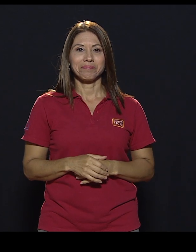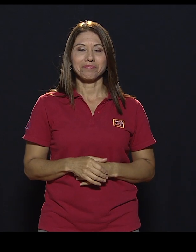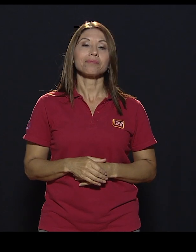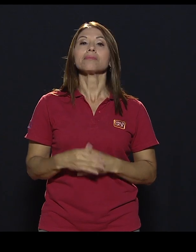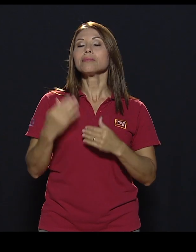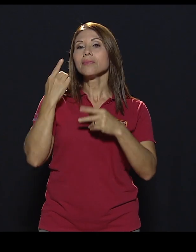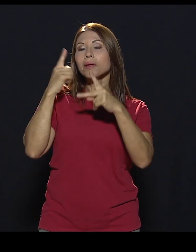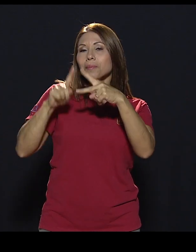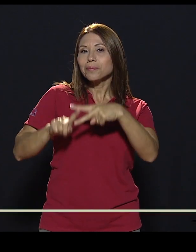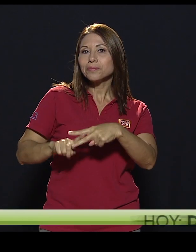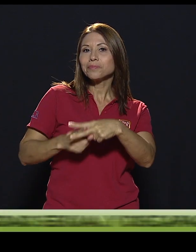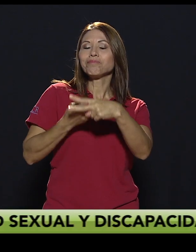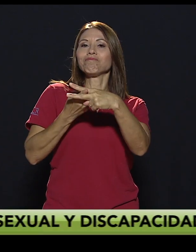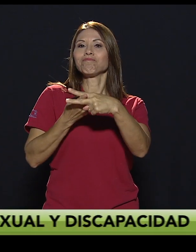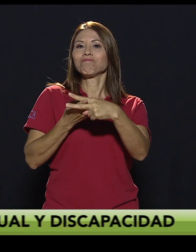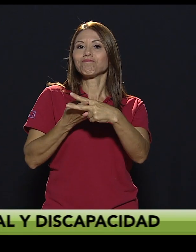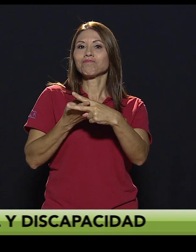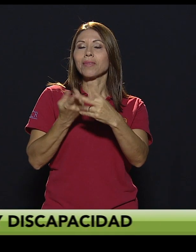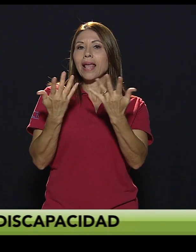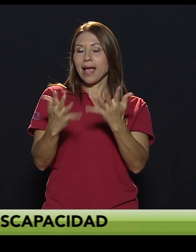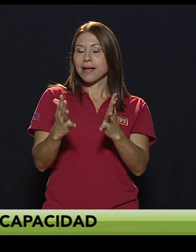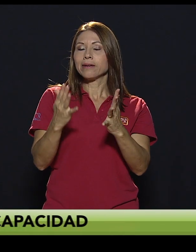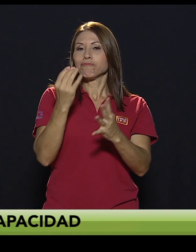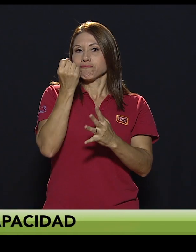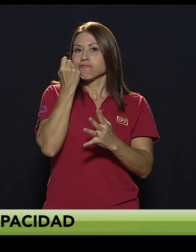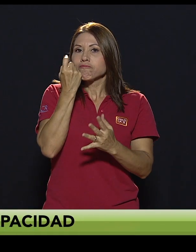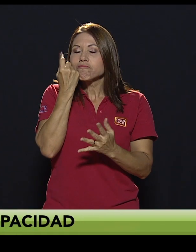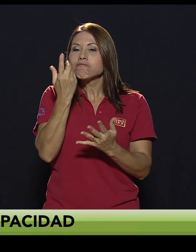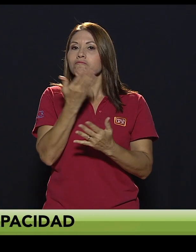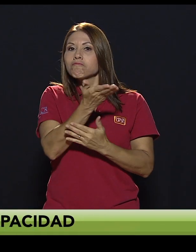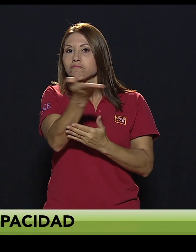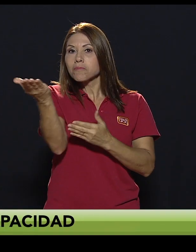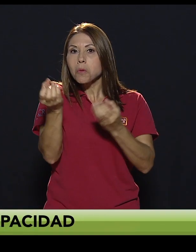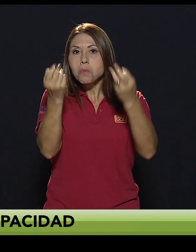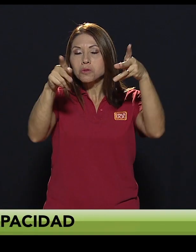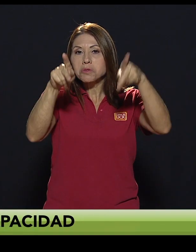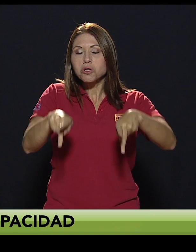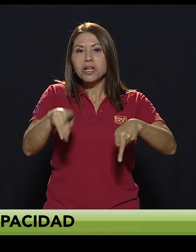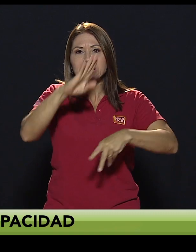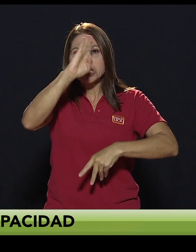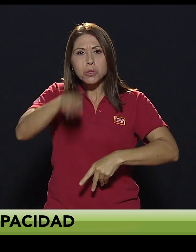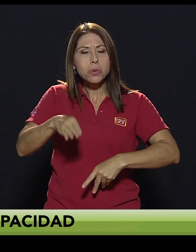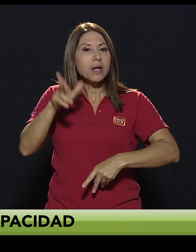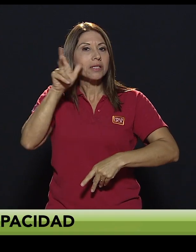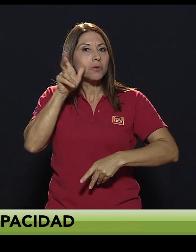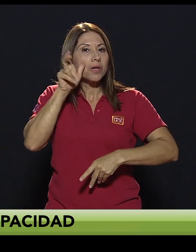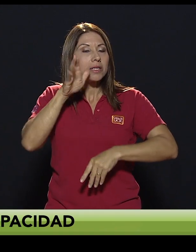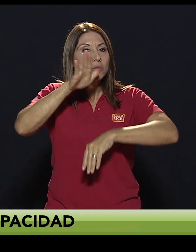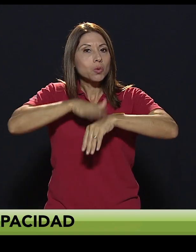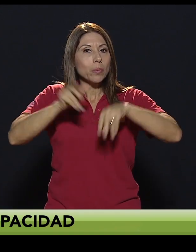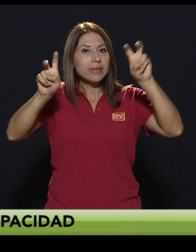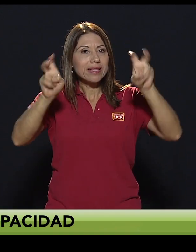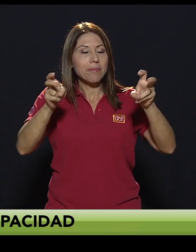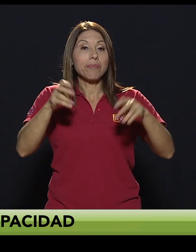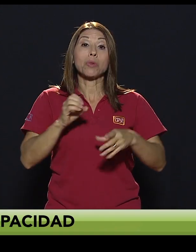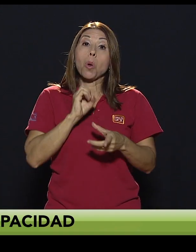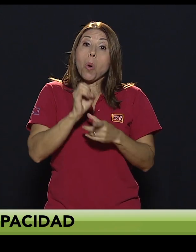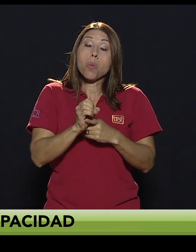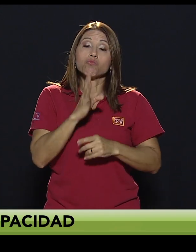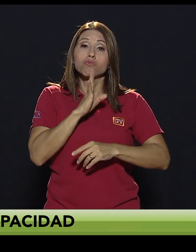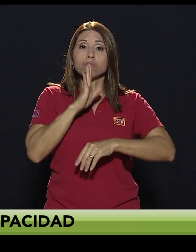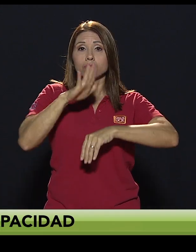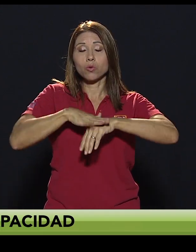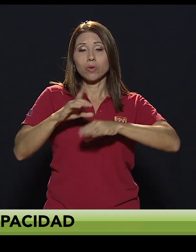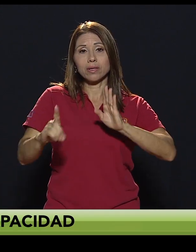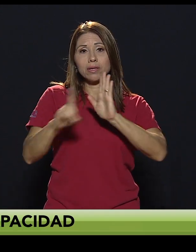Alex, bueno, para comenzar a poner en contexto, quizás muchas personas nunca han escuchado hablar del tema o cuando se habla de derechos